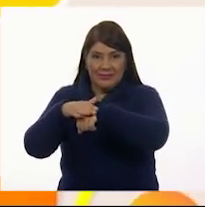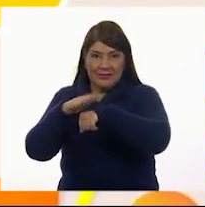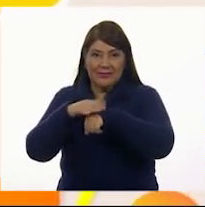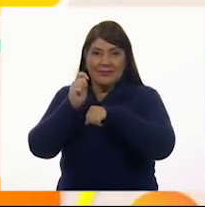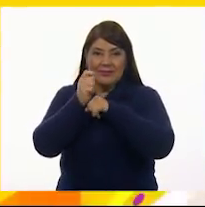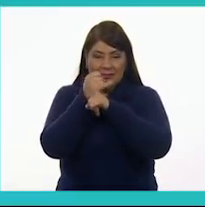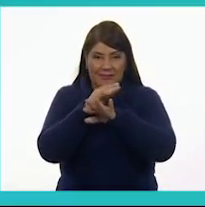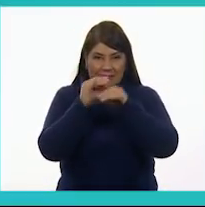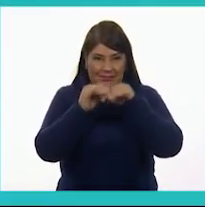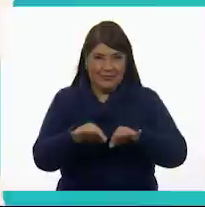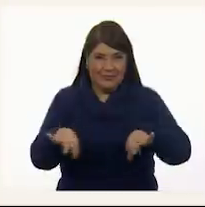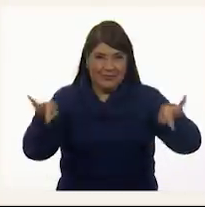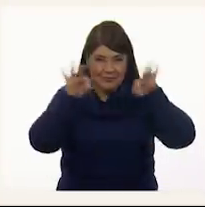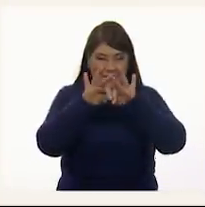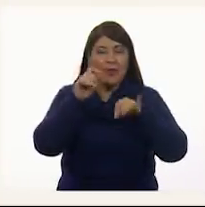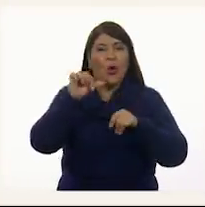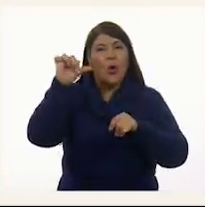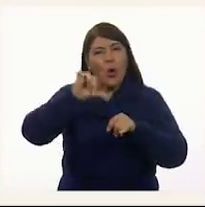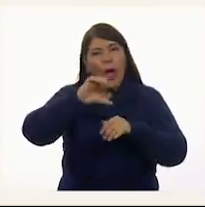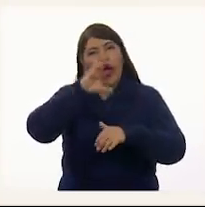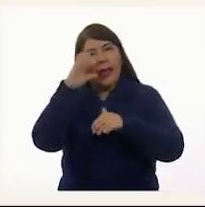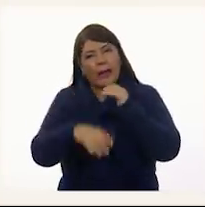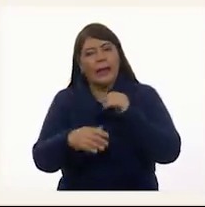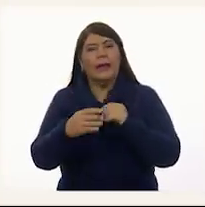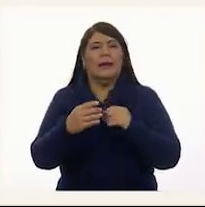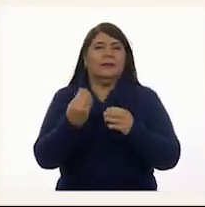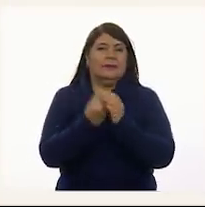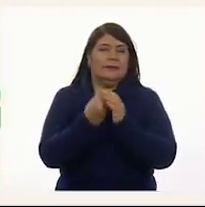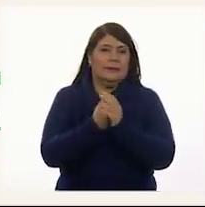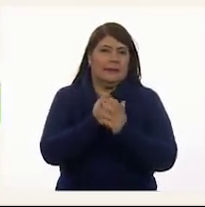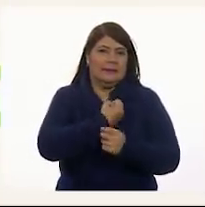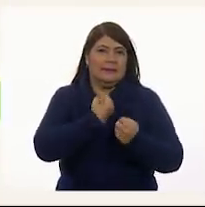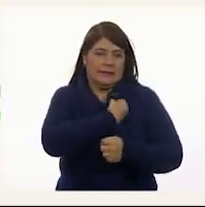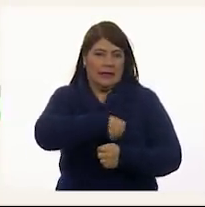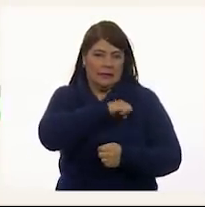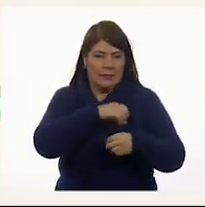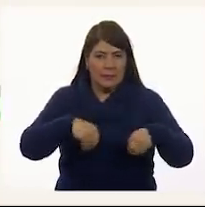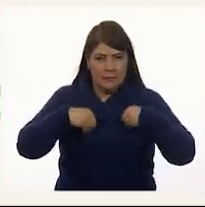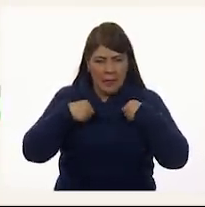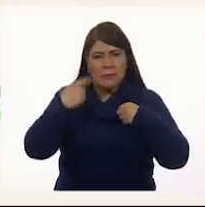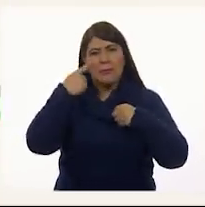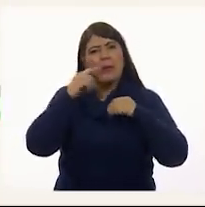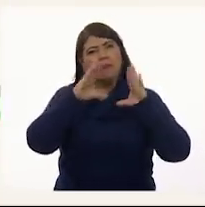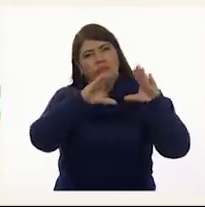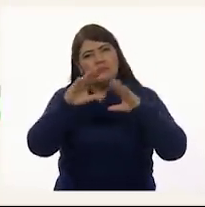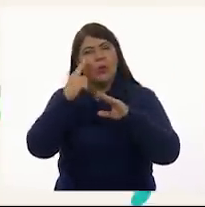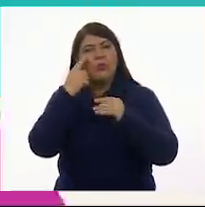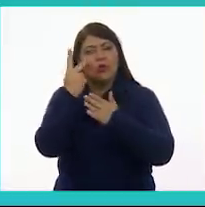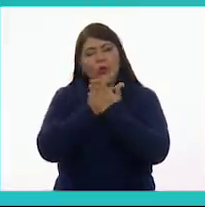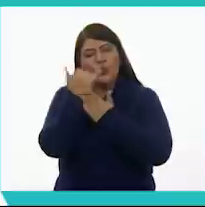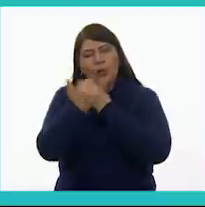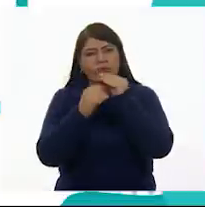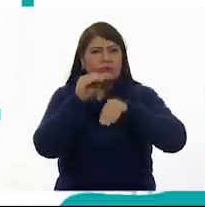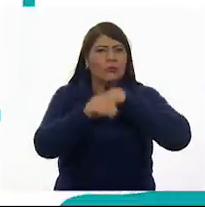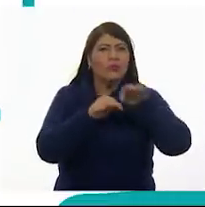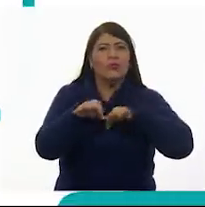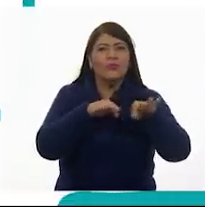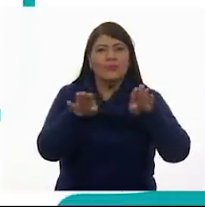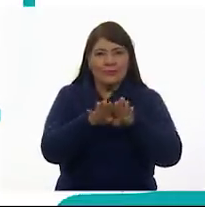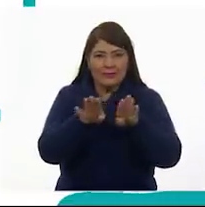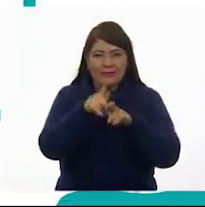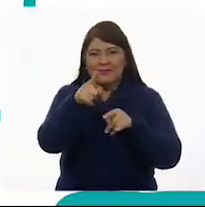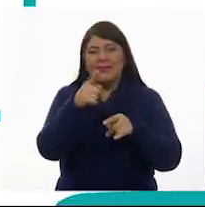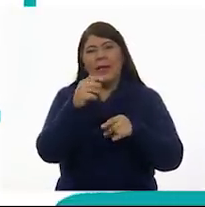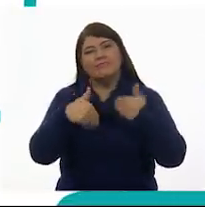importante. Hoy después de tu clase de vida saludable, aprenderemos a trabajar por proyectos. Te divertirás y